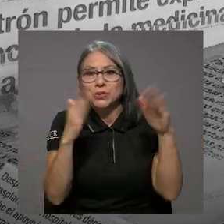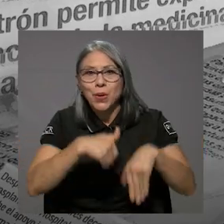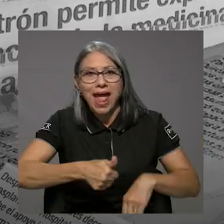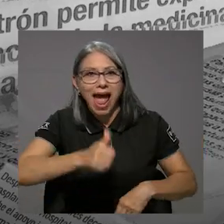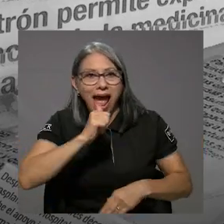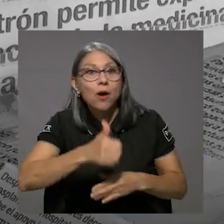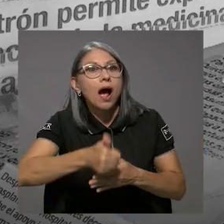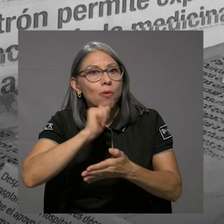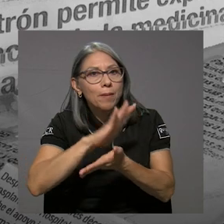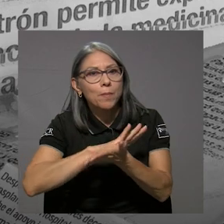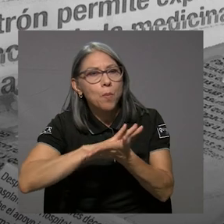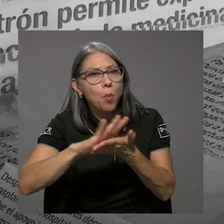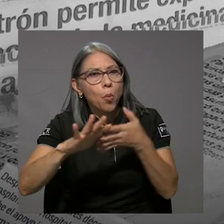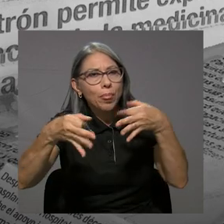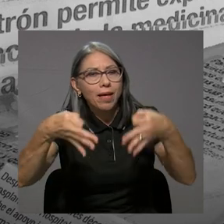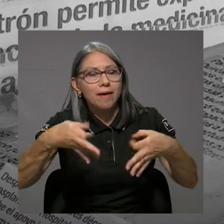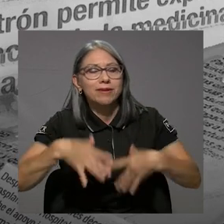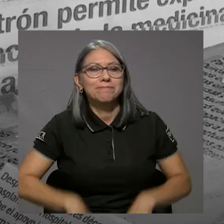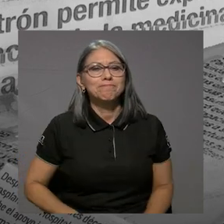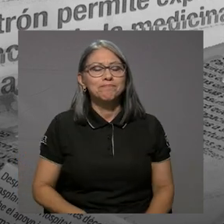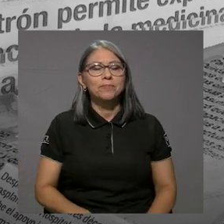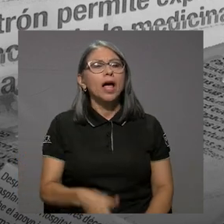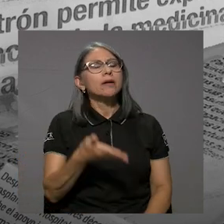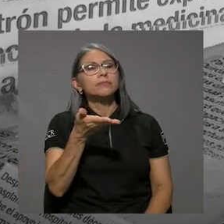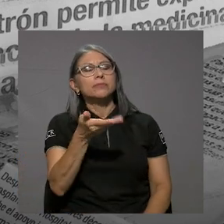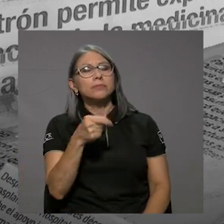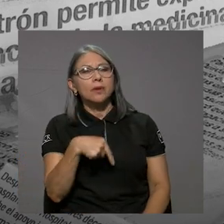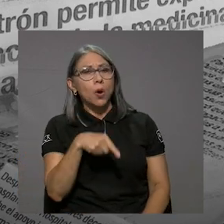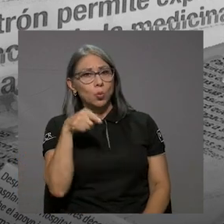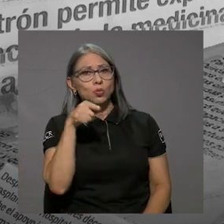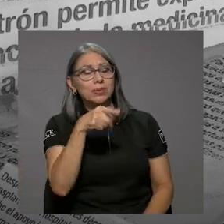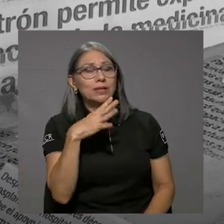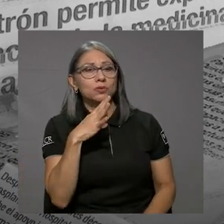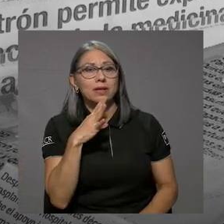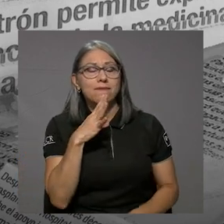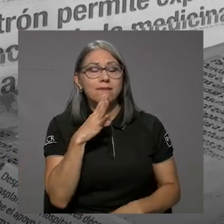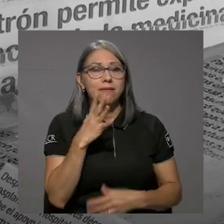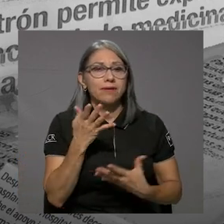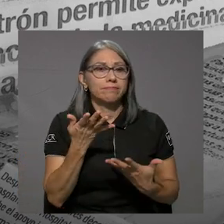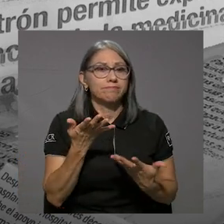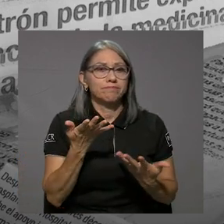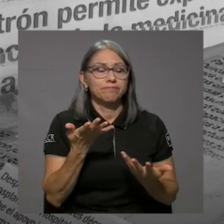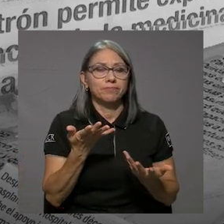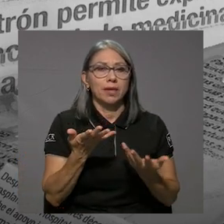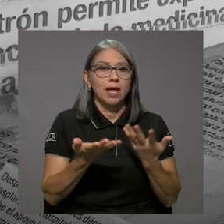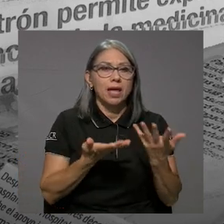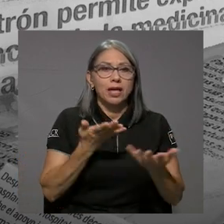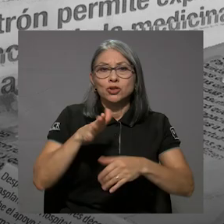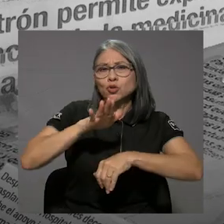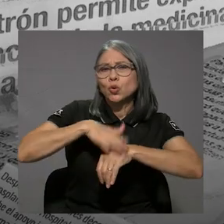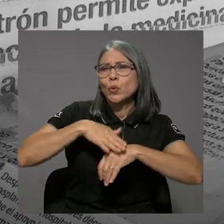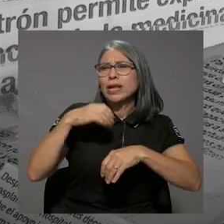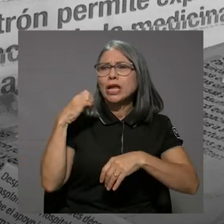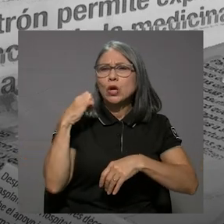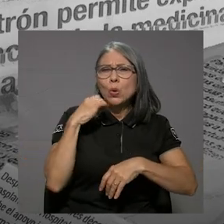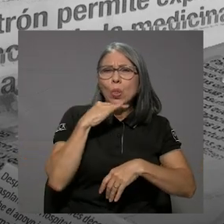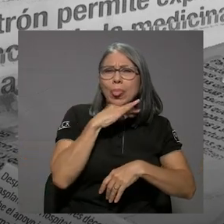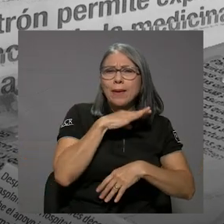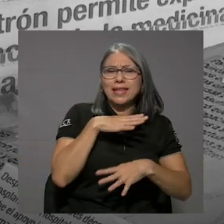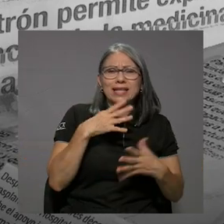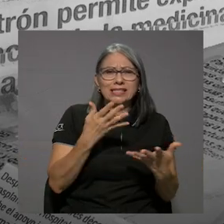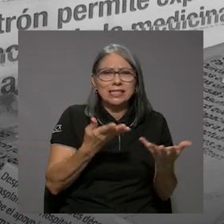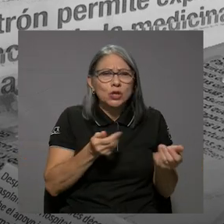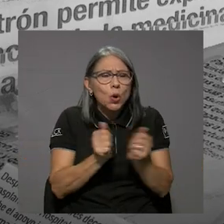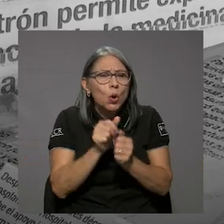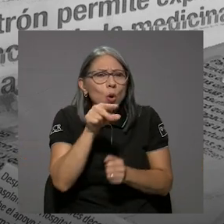agua potable. Doña Yamilet, usted nos hablaba, pues el asunto de la contaminación